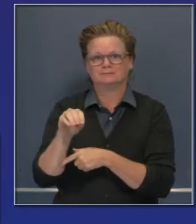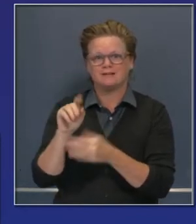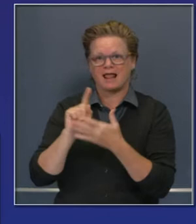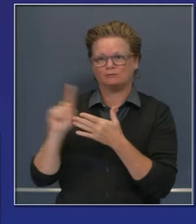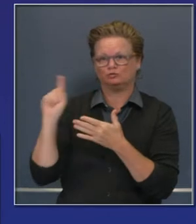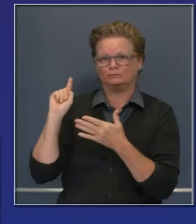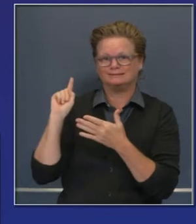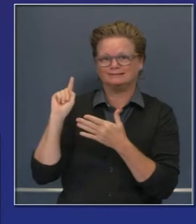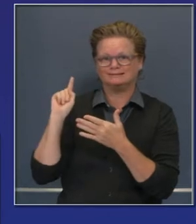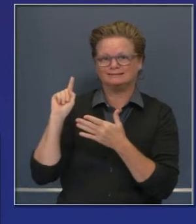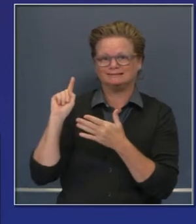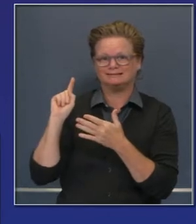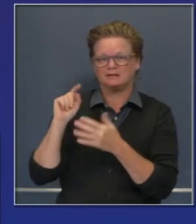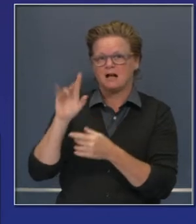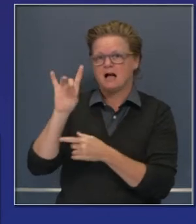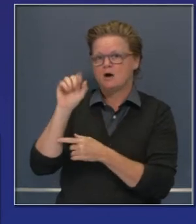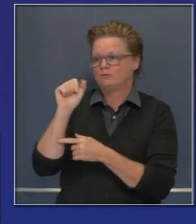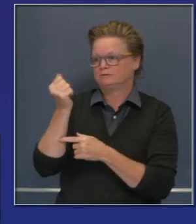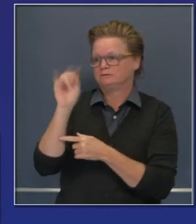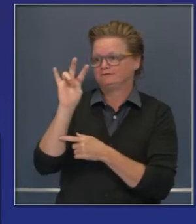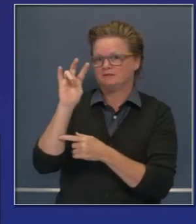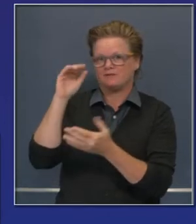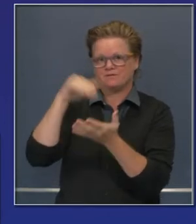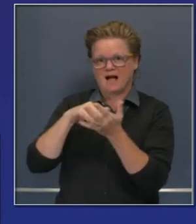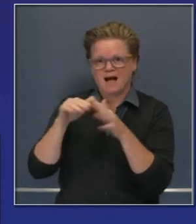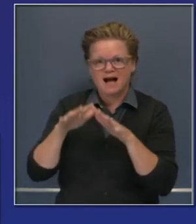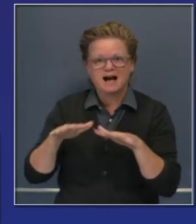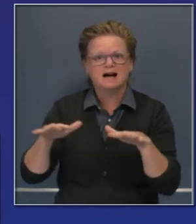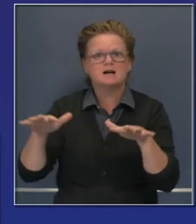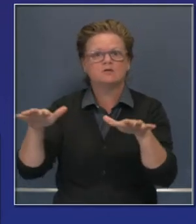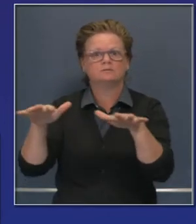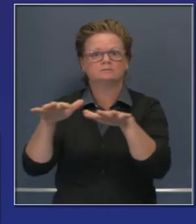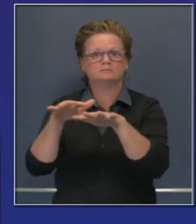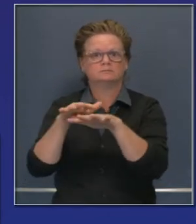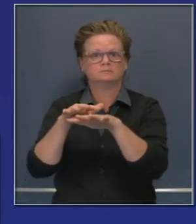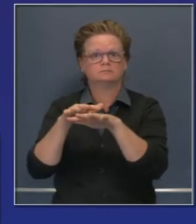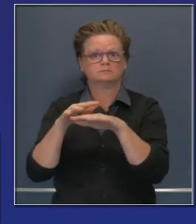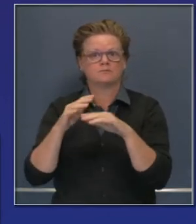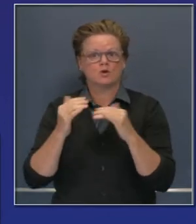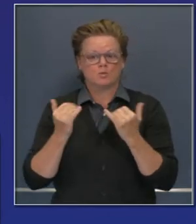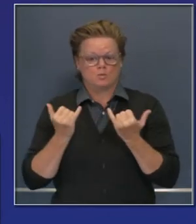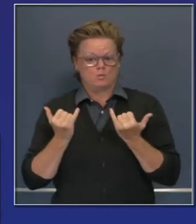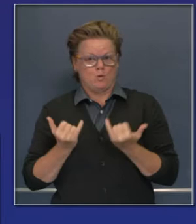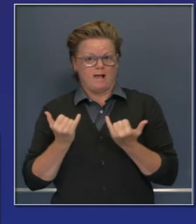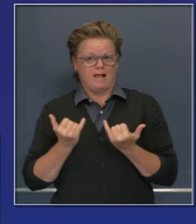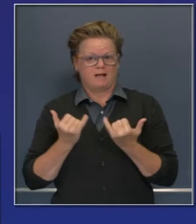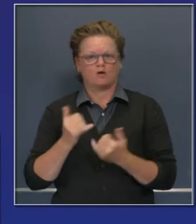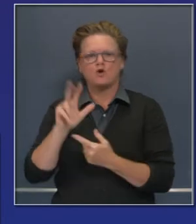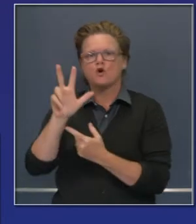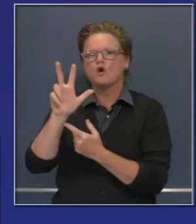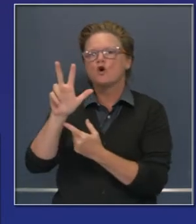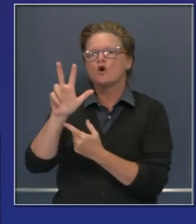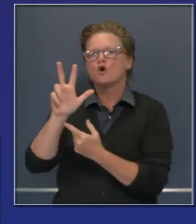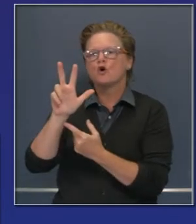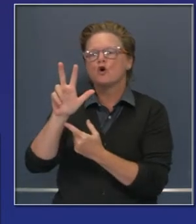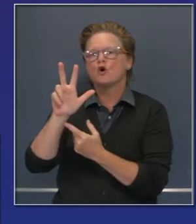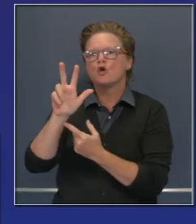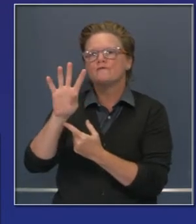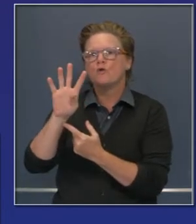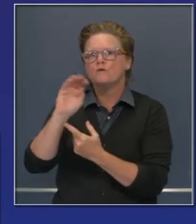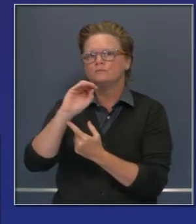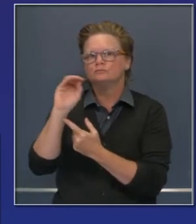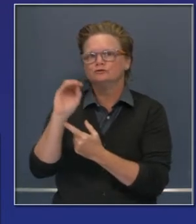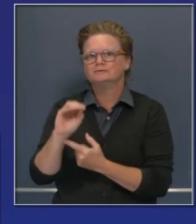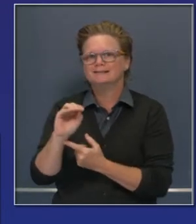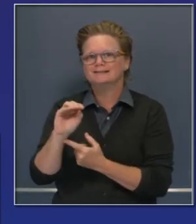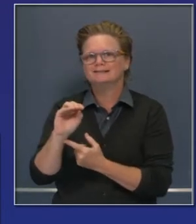presentamos a ustedes, con 30% de contención y en la fecha, hasta